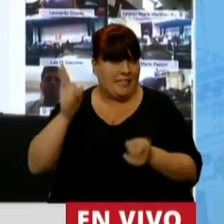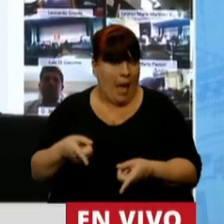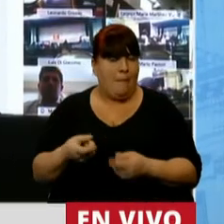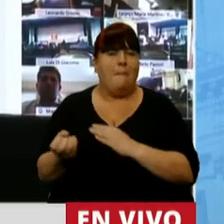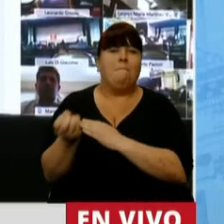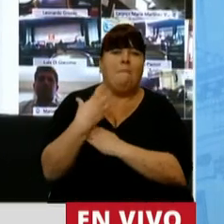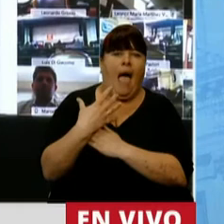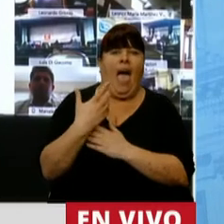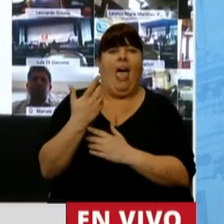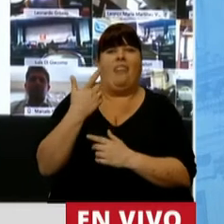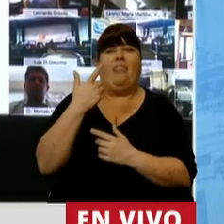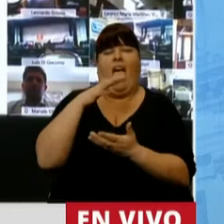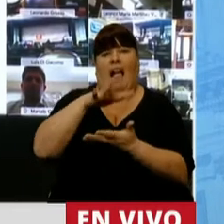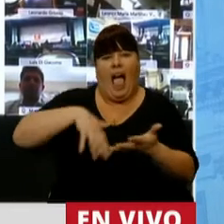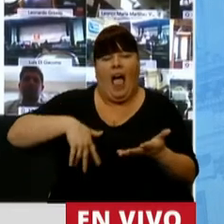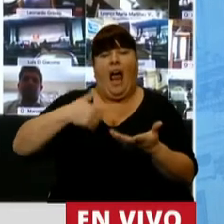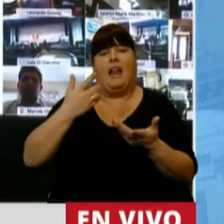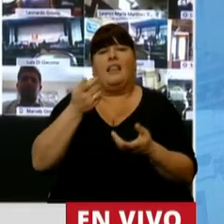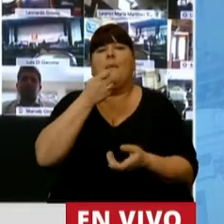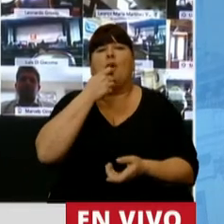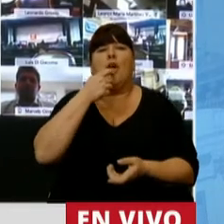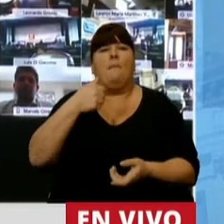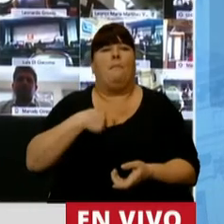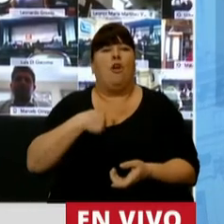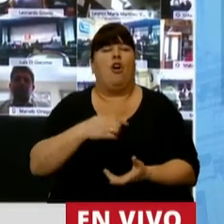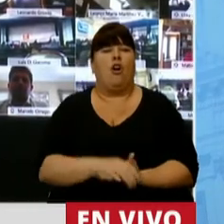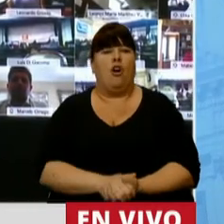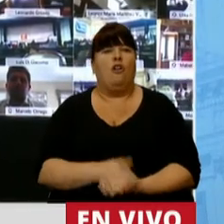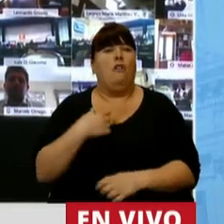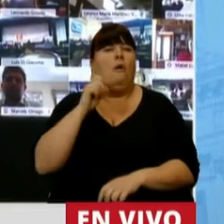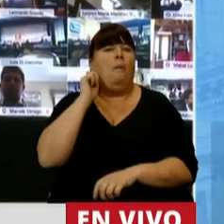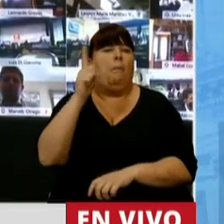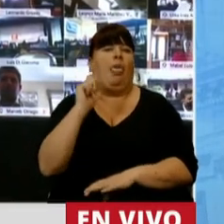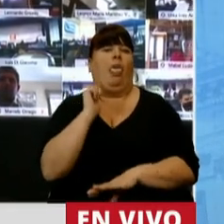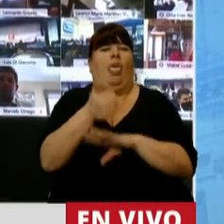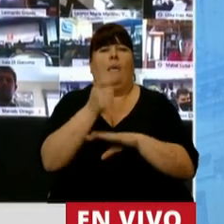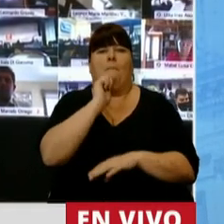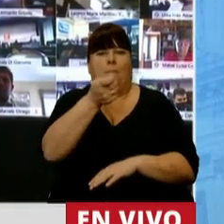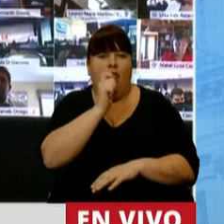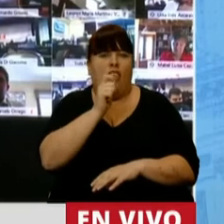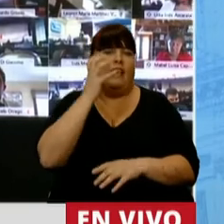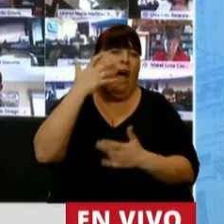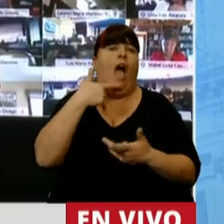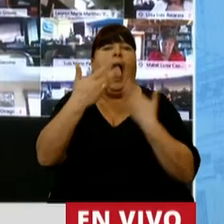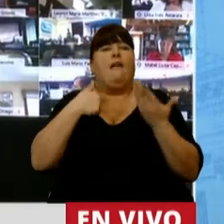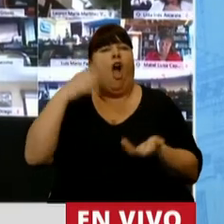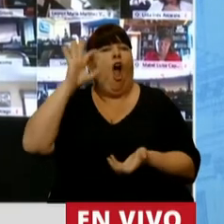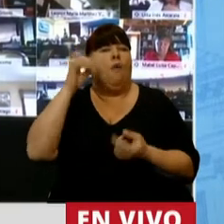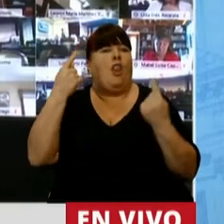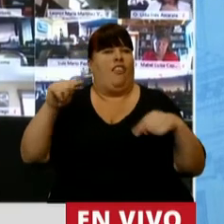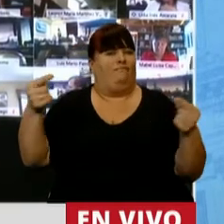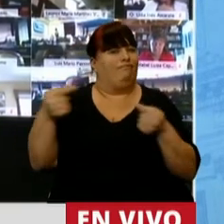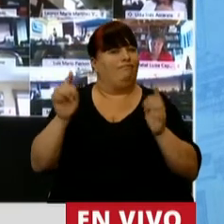llegar algún tipo de manifestación cuando logro acceder a un medio de comunicación para manifestar una opinión